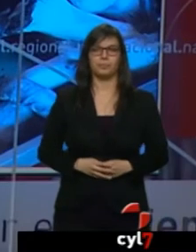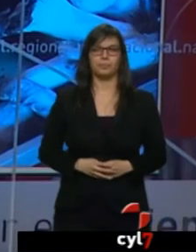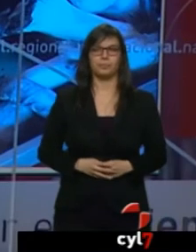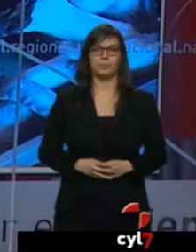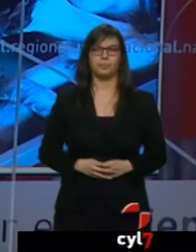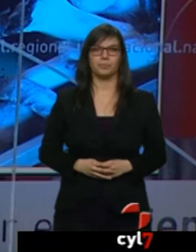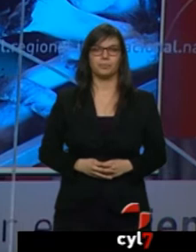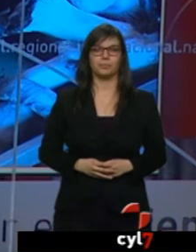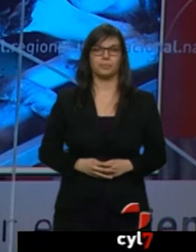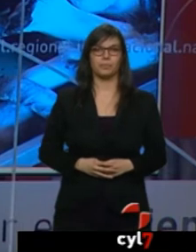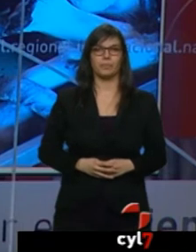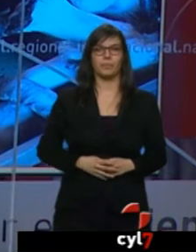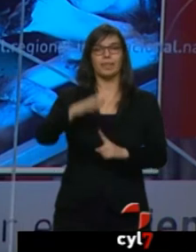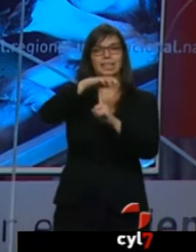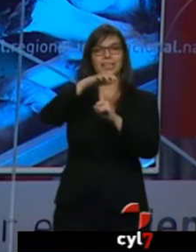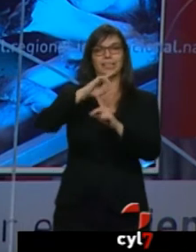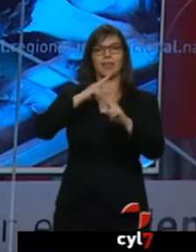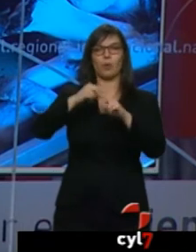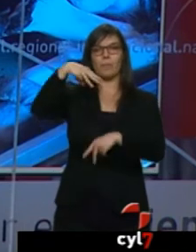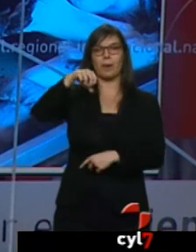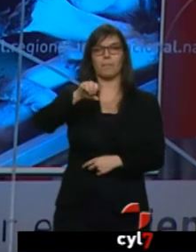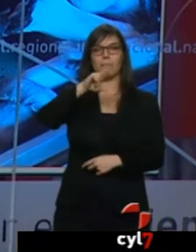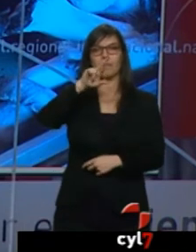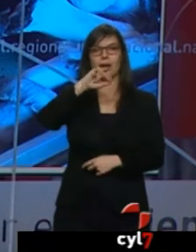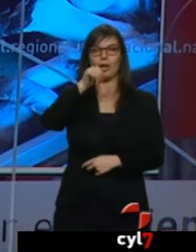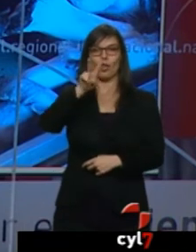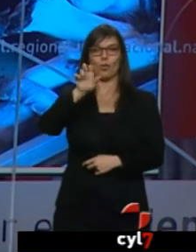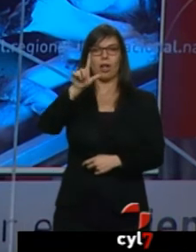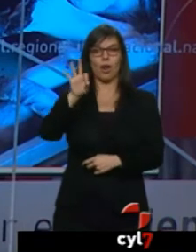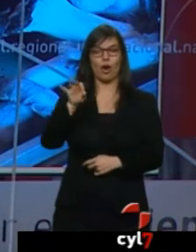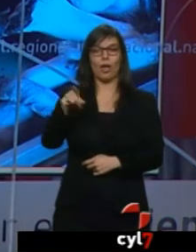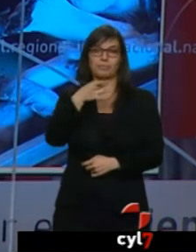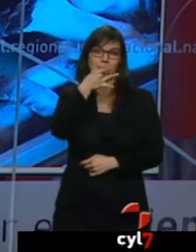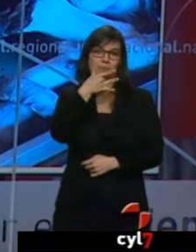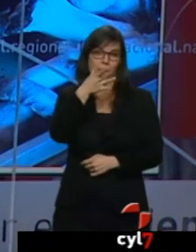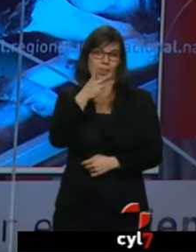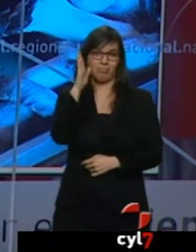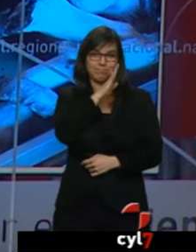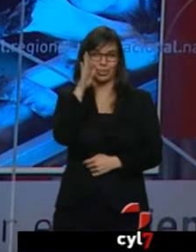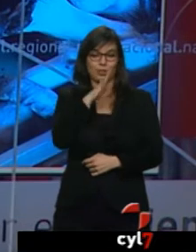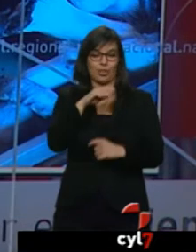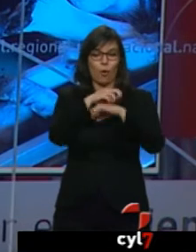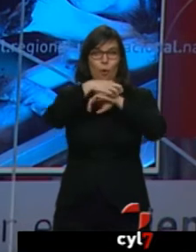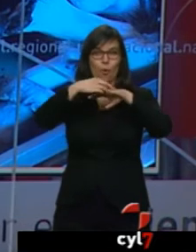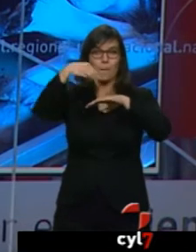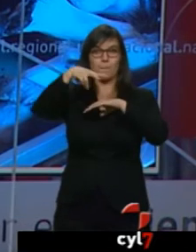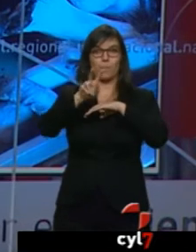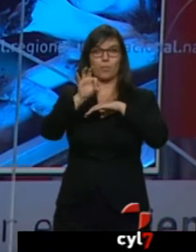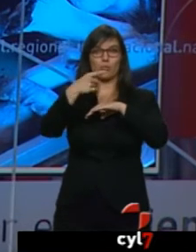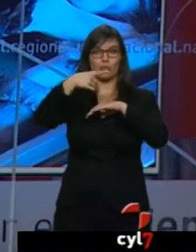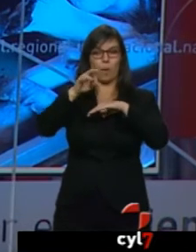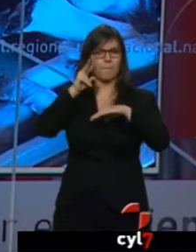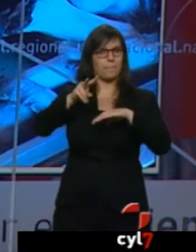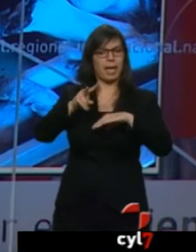El marzuelo, que solo crece en estas fechas, es una seta vergonzosa. Crece entre el musgo. Es bastante difícil de ver a simple